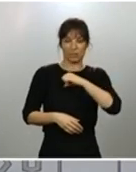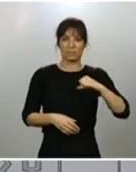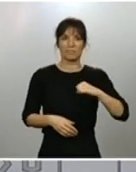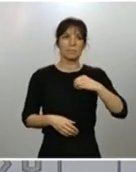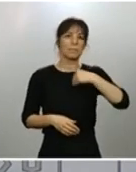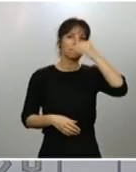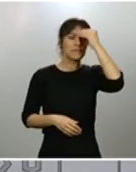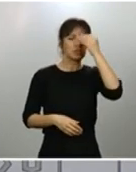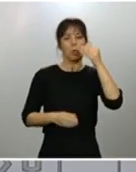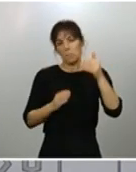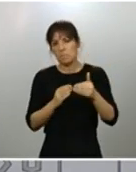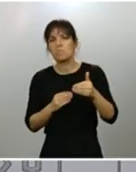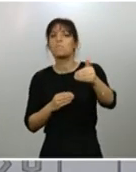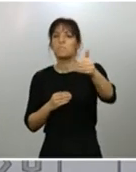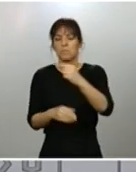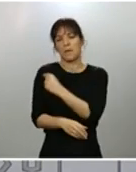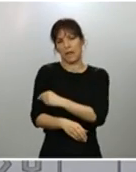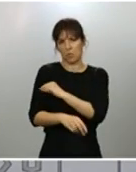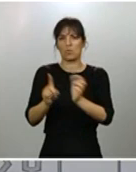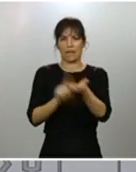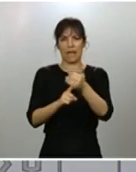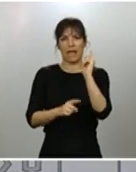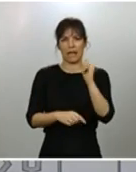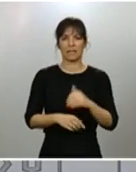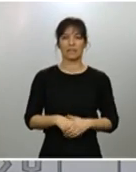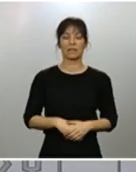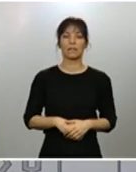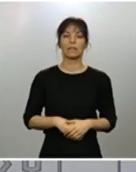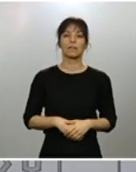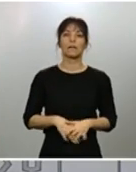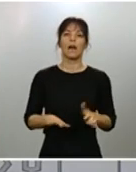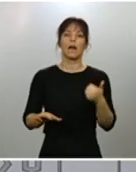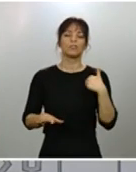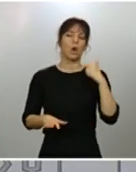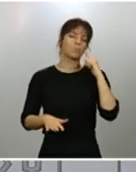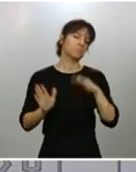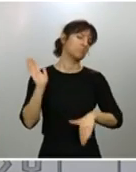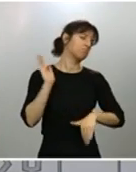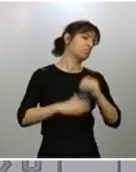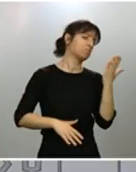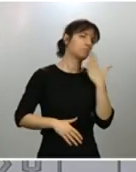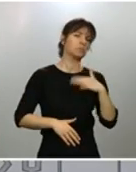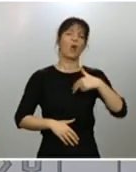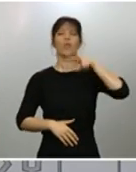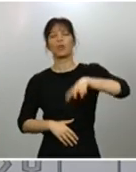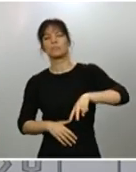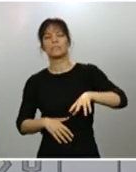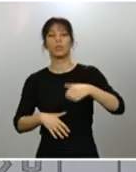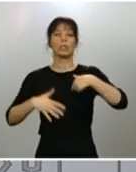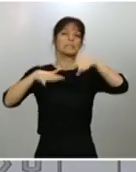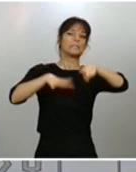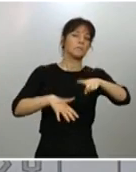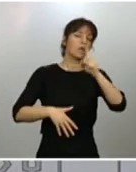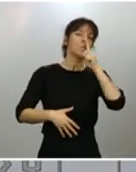algún momento. No me atrevería a aventurar si va a ser en dos meses o en seis o en un año.